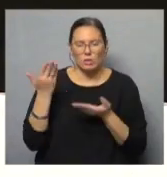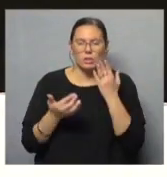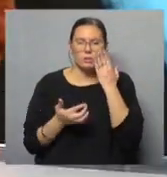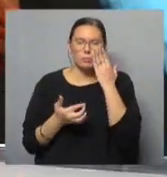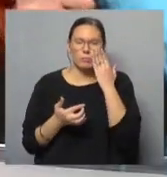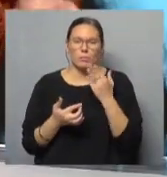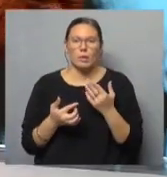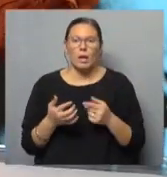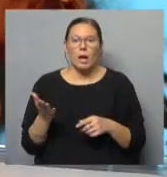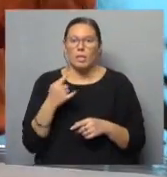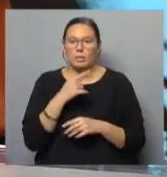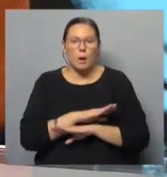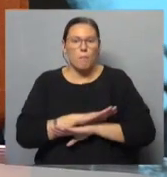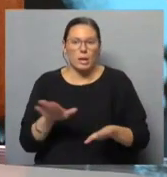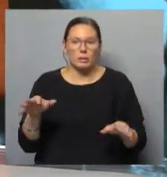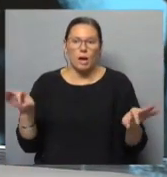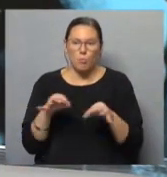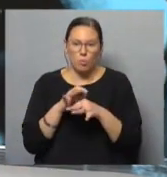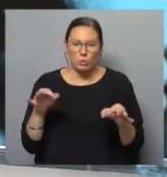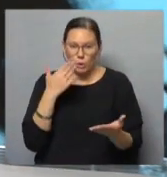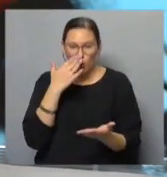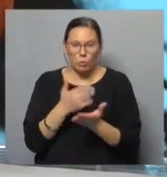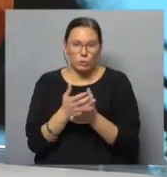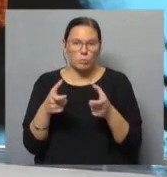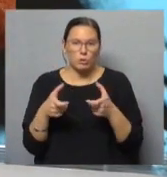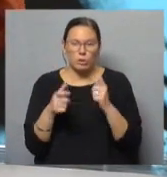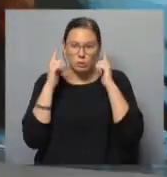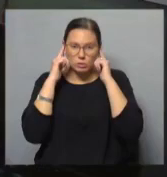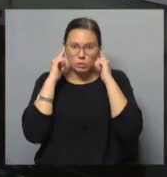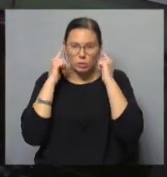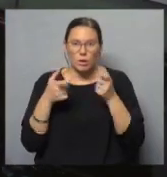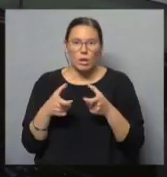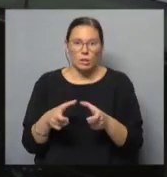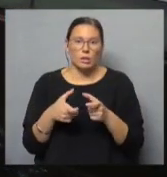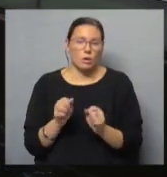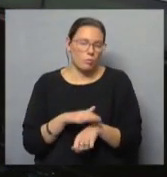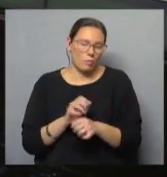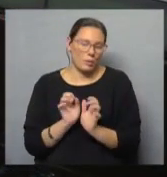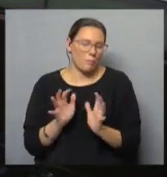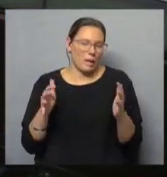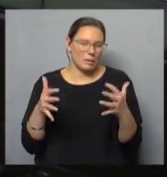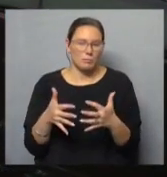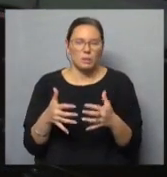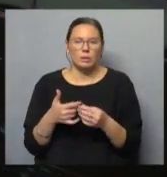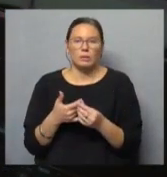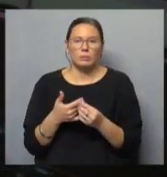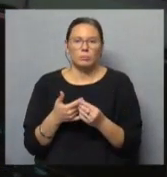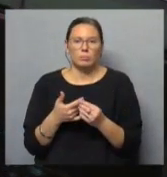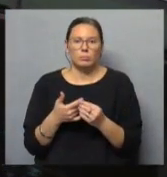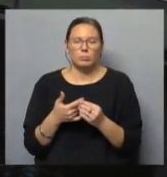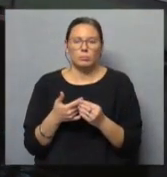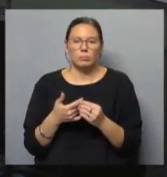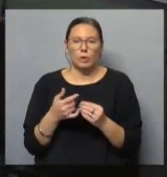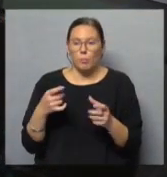Precio hablabas de Basta de Música, ¿no? Que es tu último disco que salió, o sea, salió en la pandemia, digamos. Y que eso, como